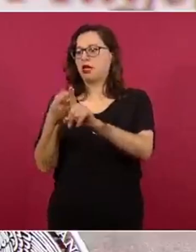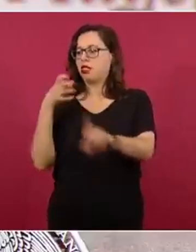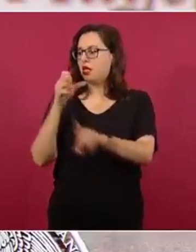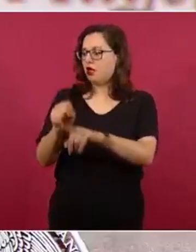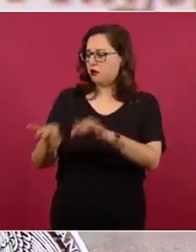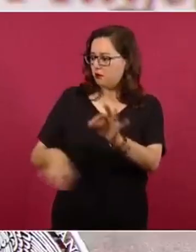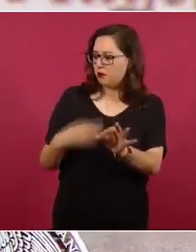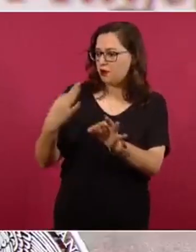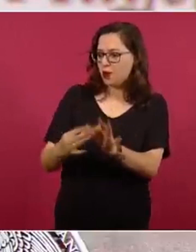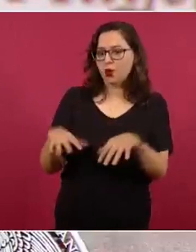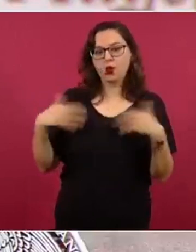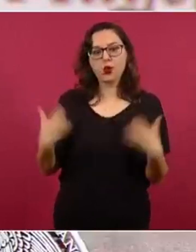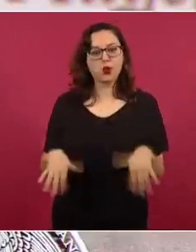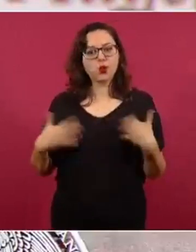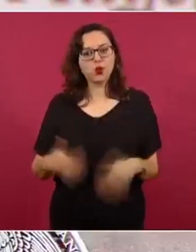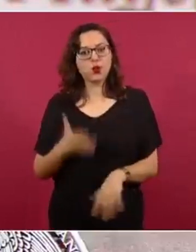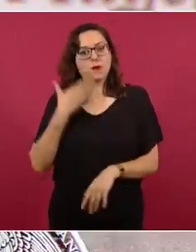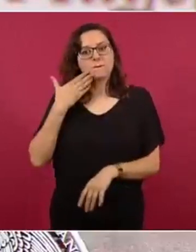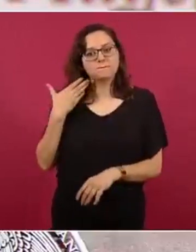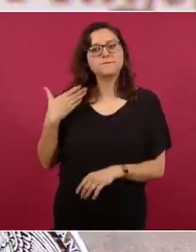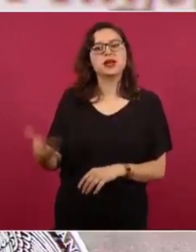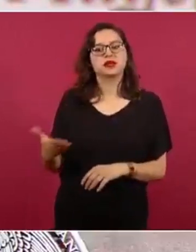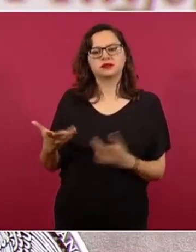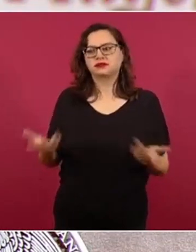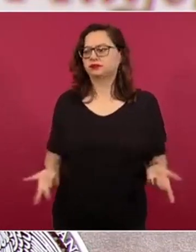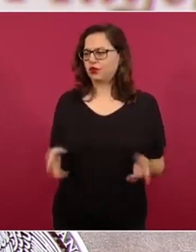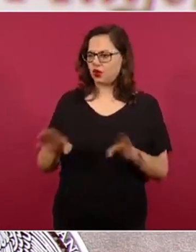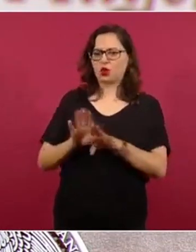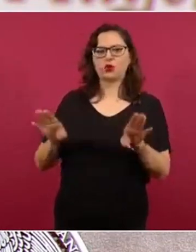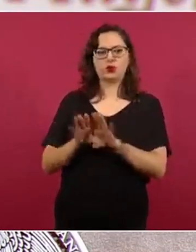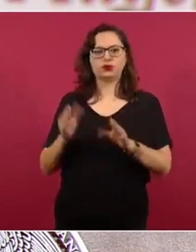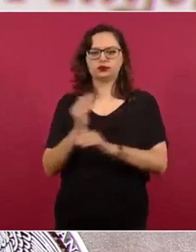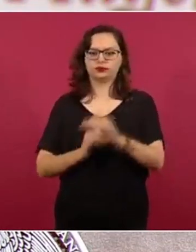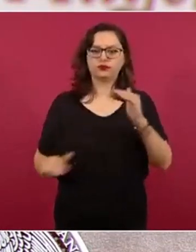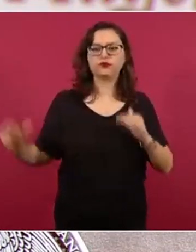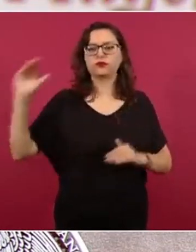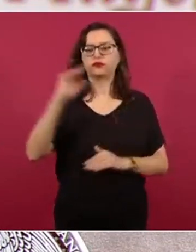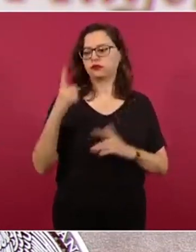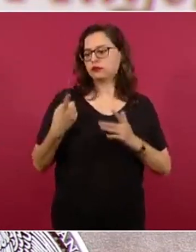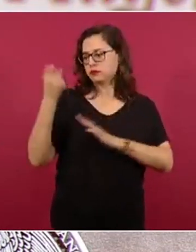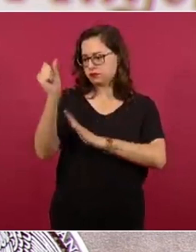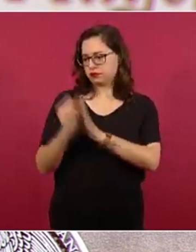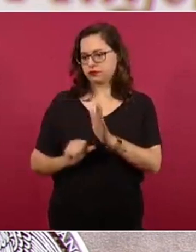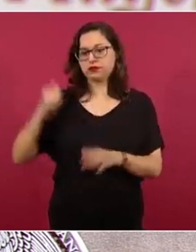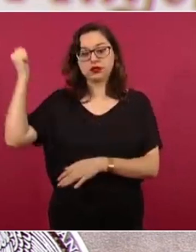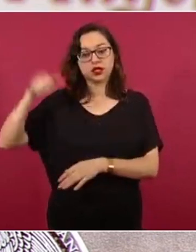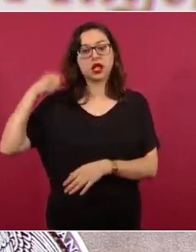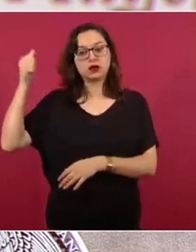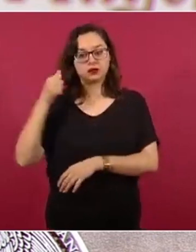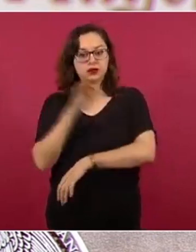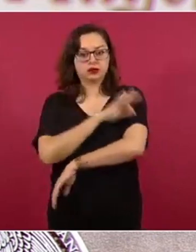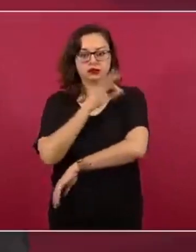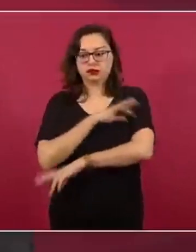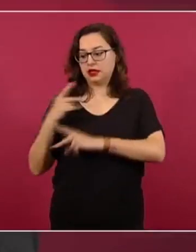puede rebasar la meta? Básicamente porque, además del operativo abril, continuaba el operativo convencional de